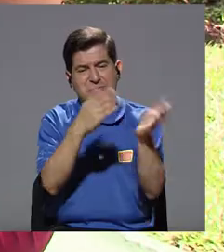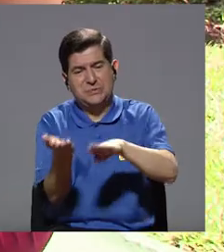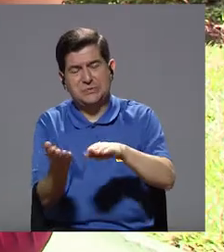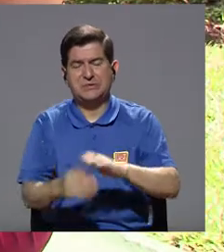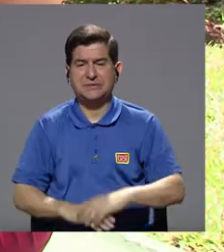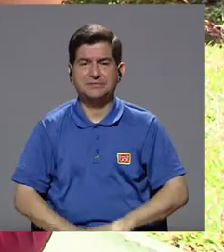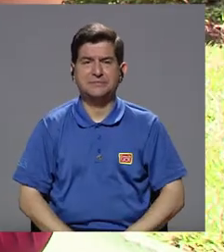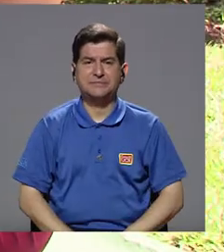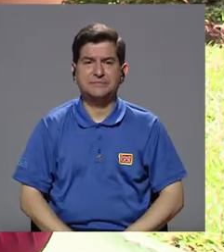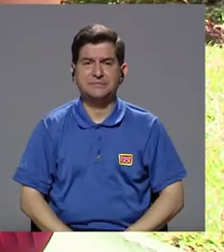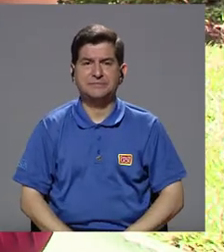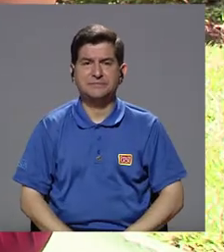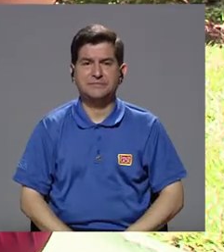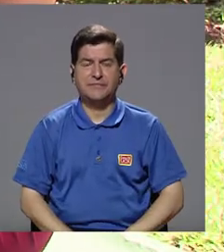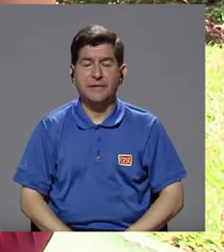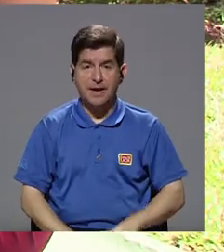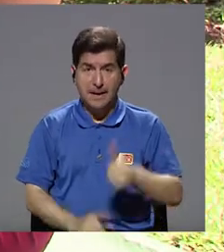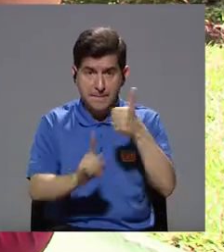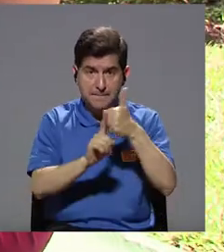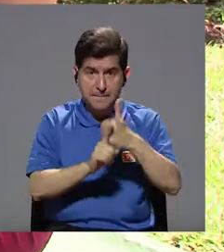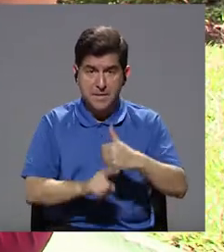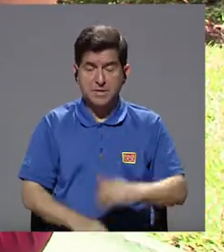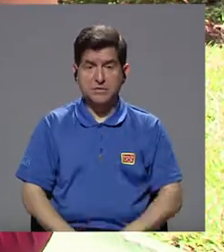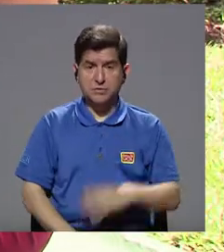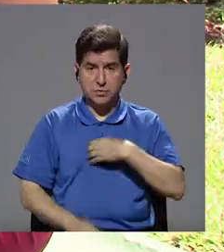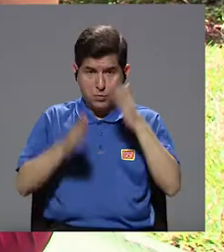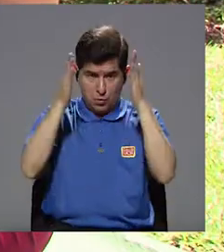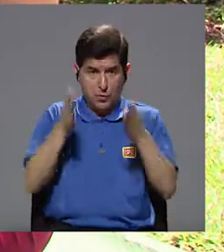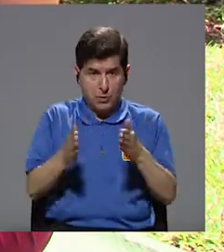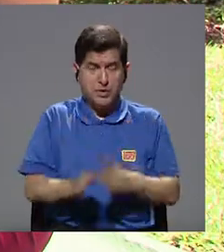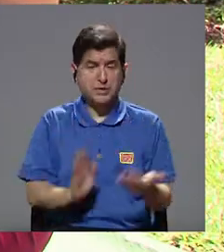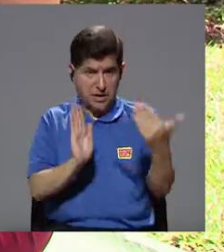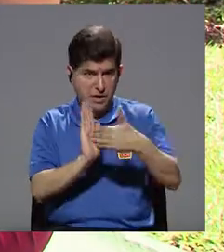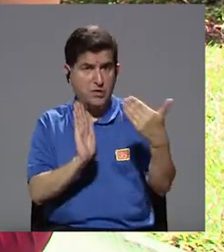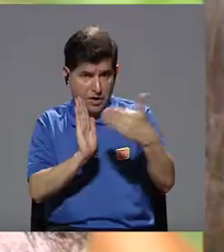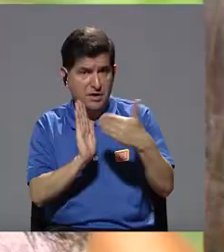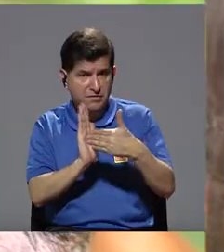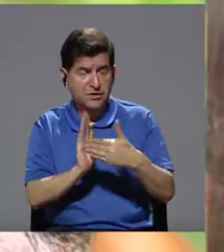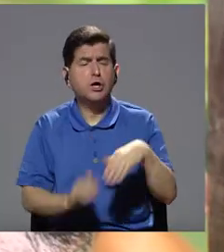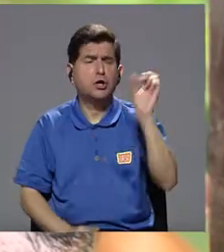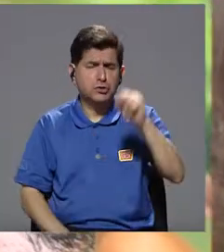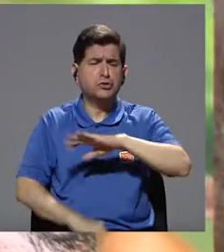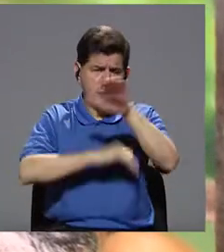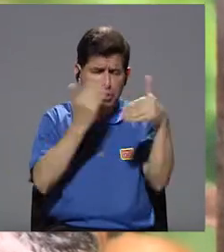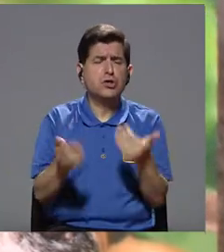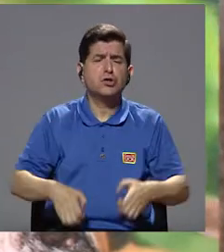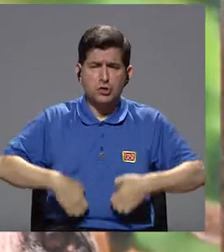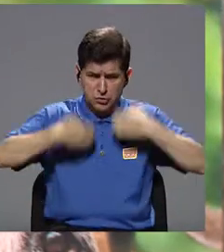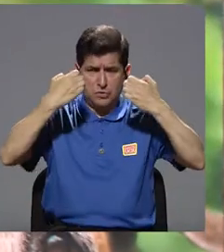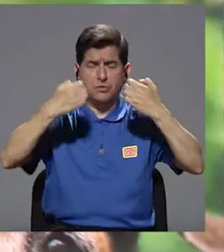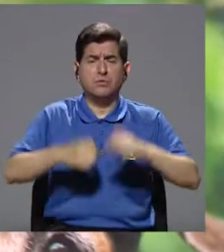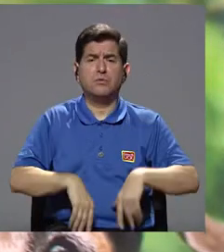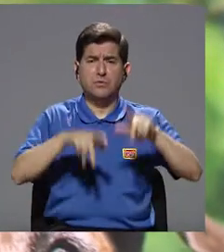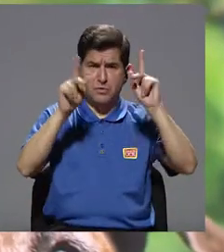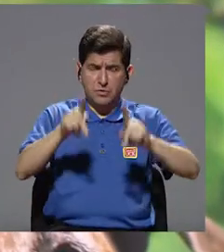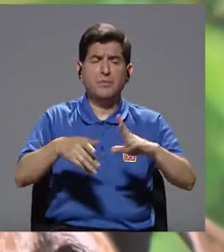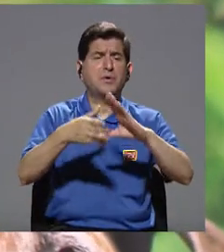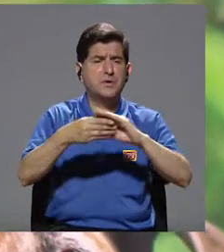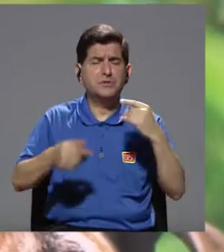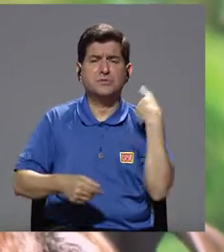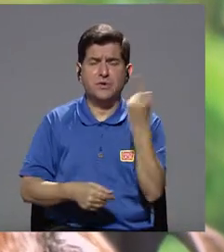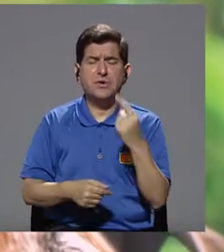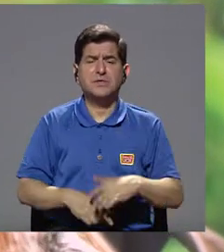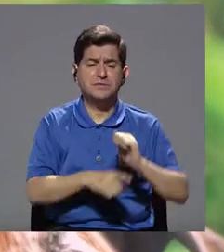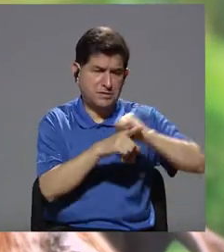¿Se da también, por ejemplo, que los mismos dueños sí sean los que lastiman a los animales? Por supuesto, hay de todo. Hay personas, pues, esto lo